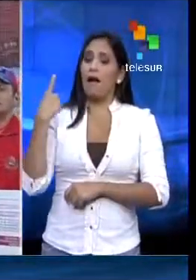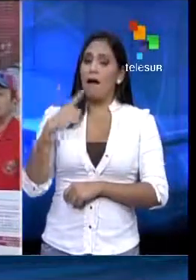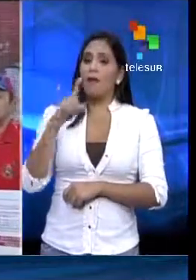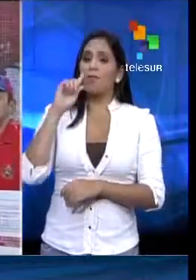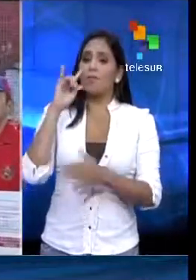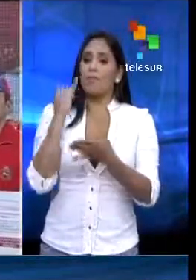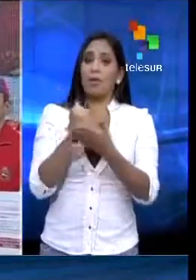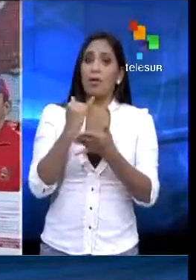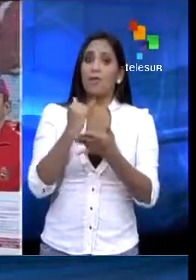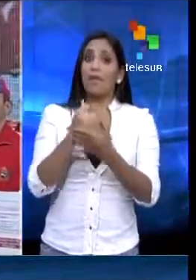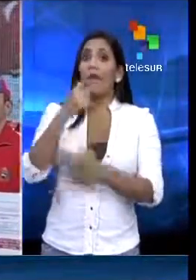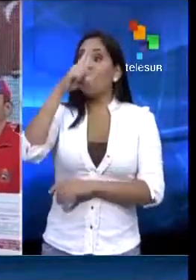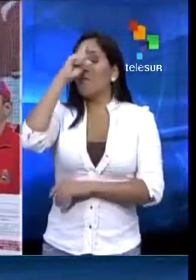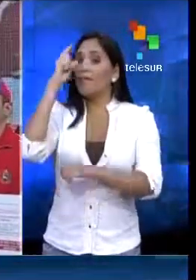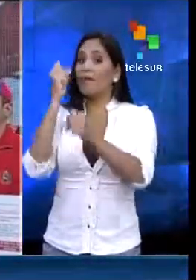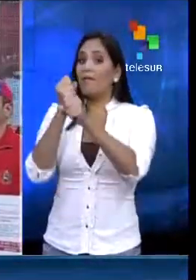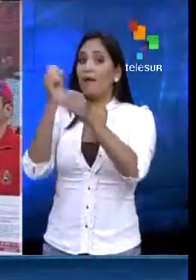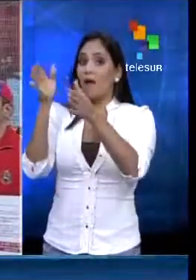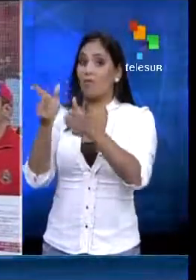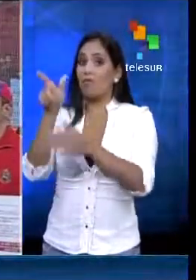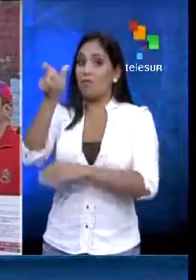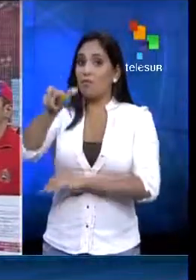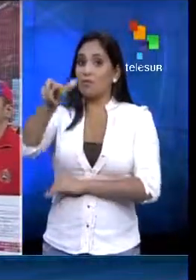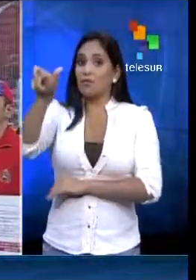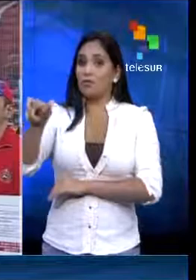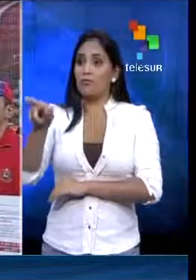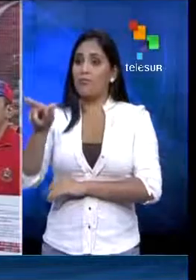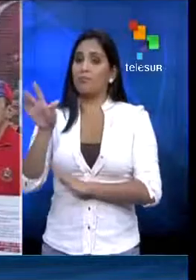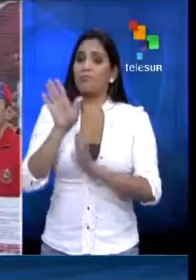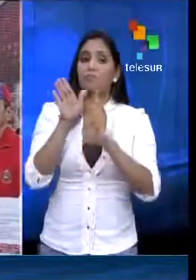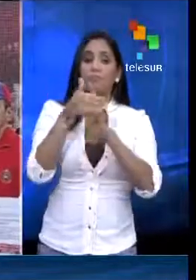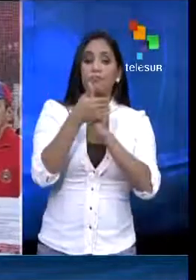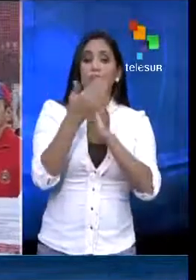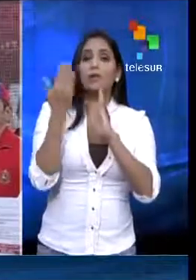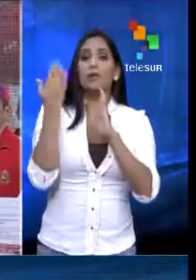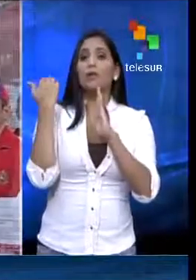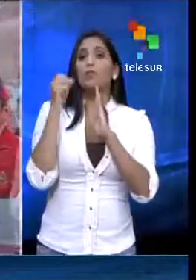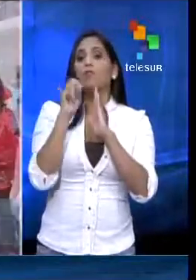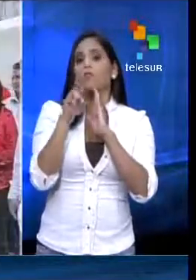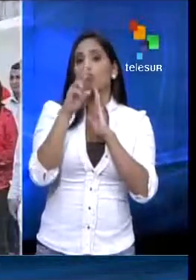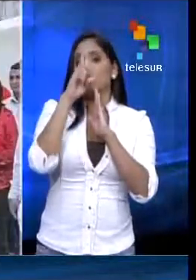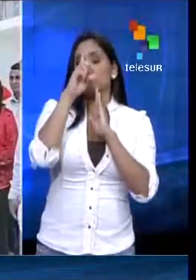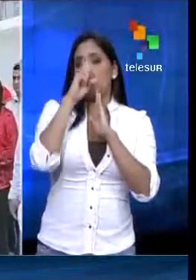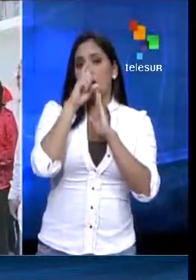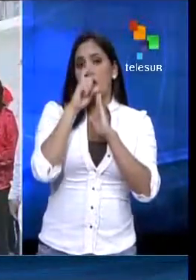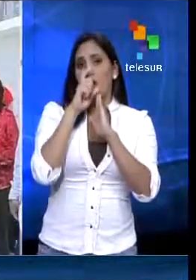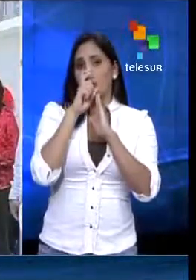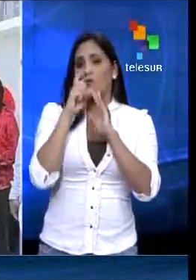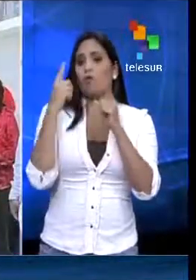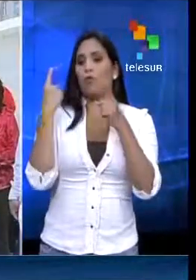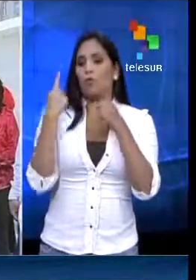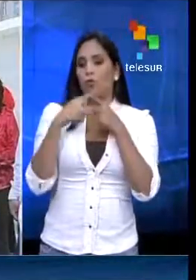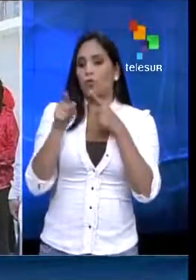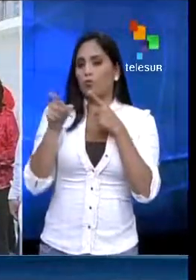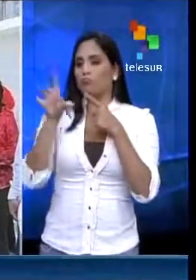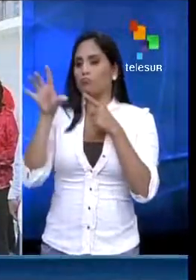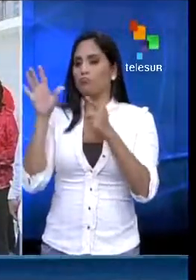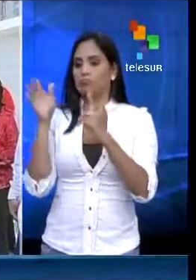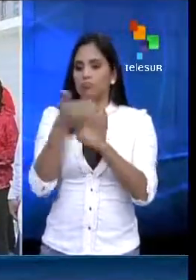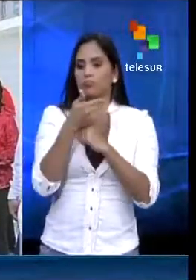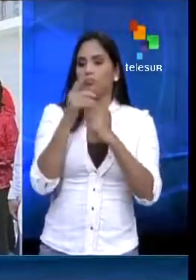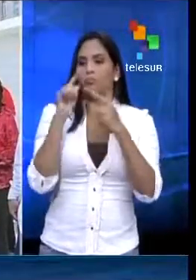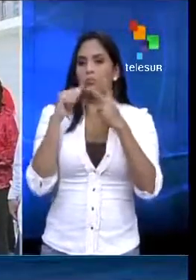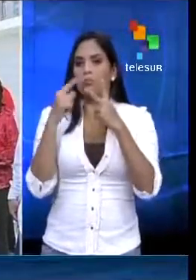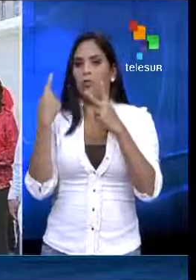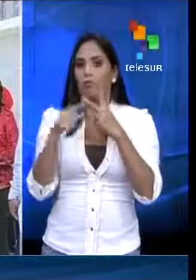denuncias de sus trabajadores y le esconden desde hace dos años producto y otro producto al pueblo de